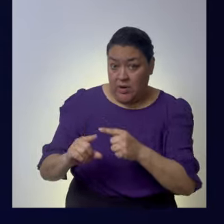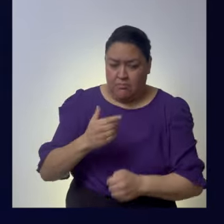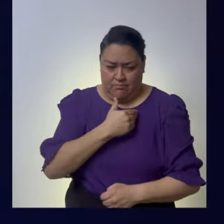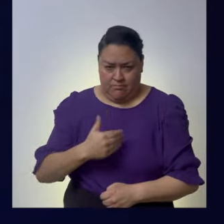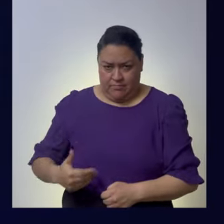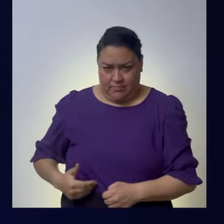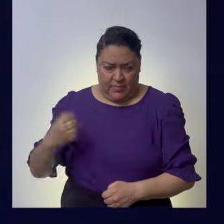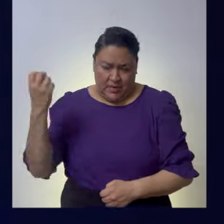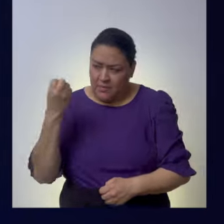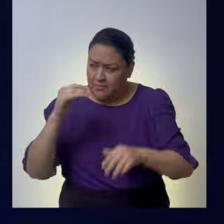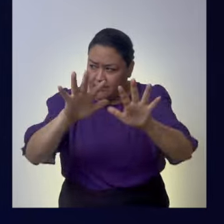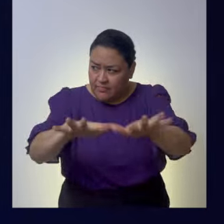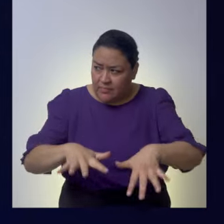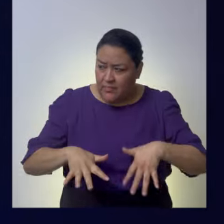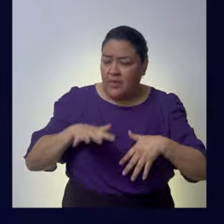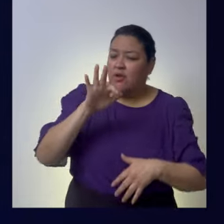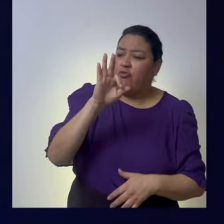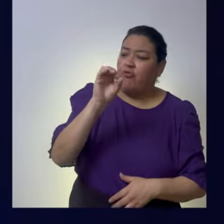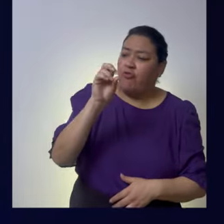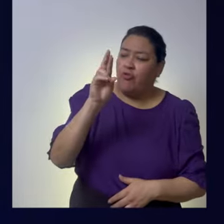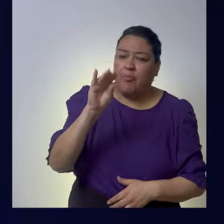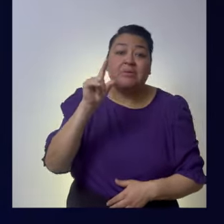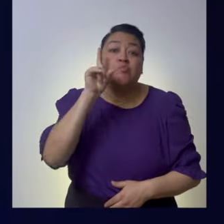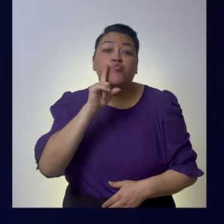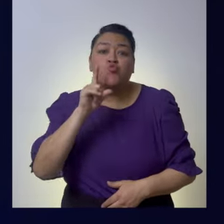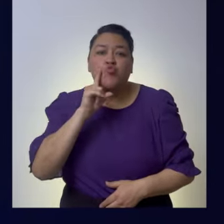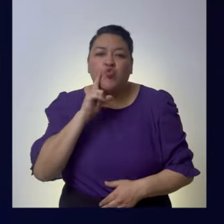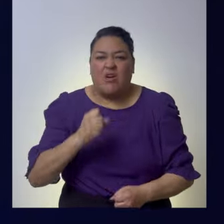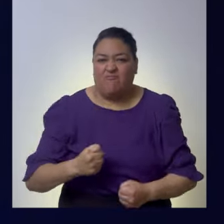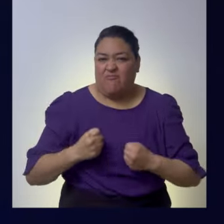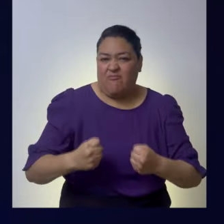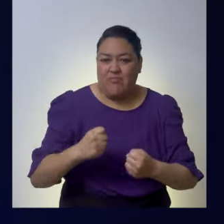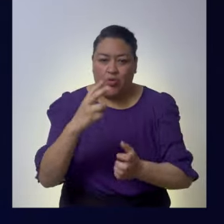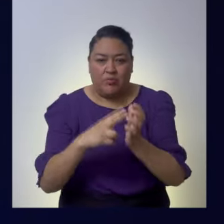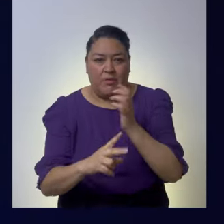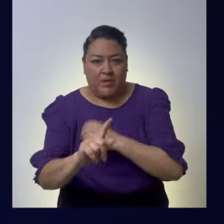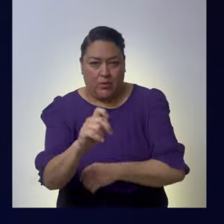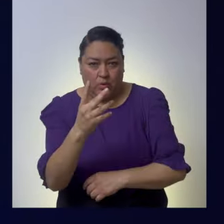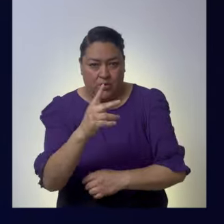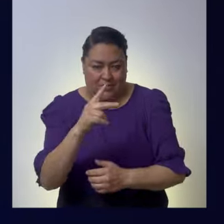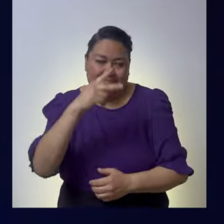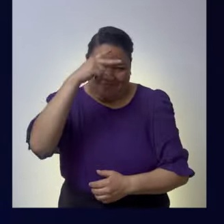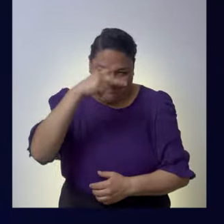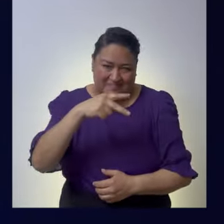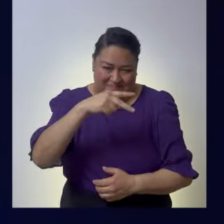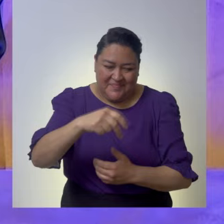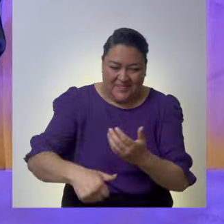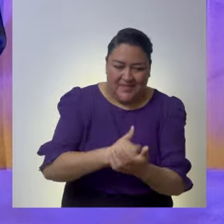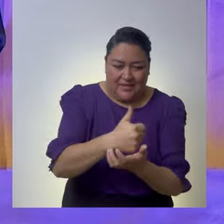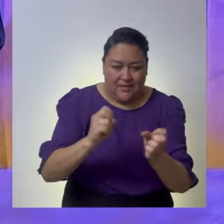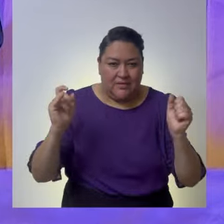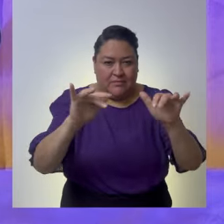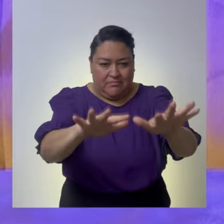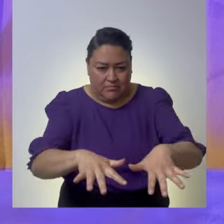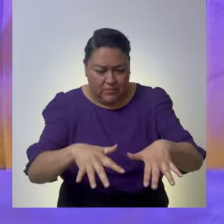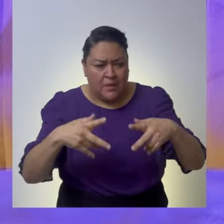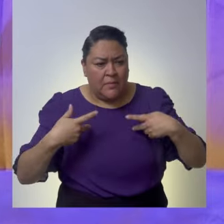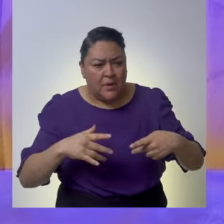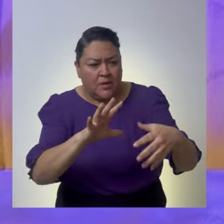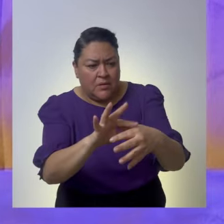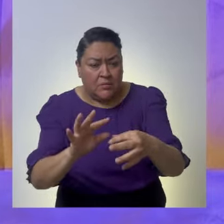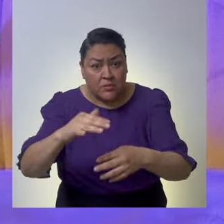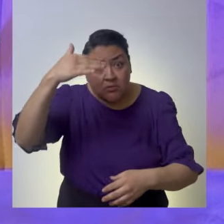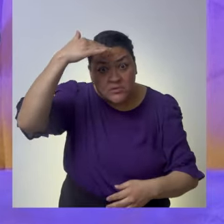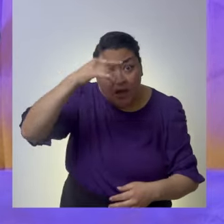presidenta participó en el foro Forbes Mujeres Poderosas en Español 2024, realizado en la Ciudad de México. Ante el auditorio,